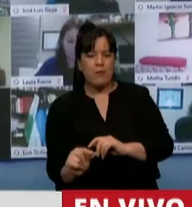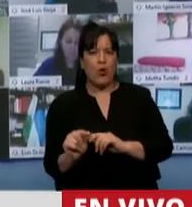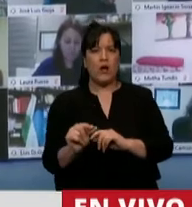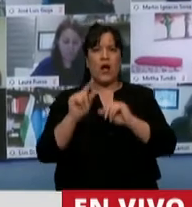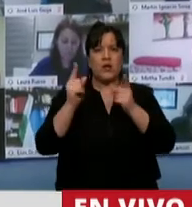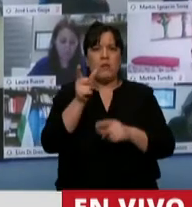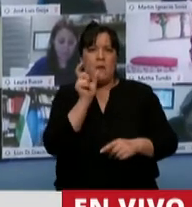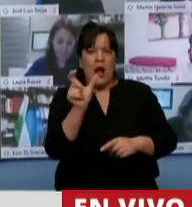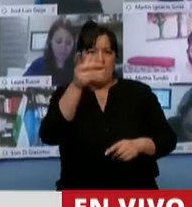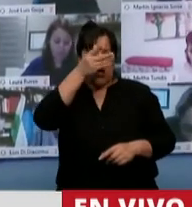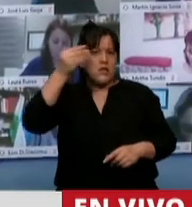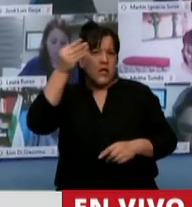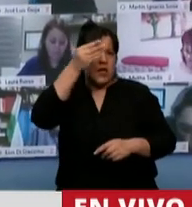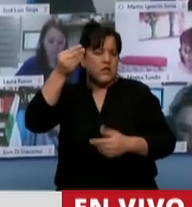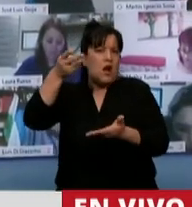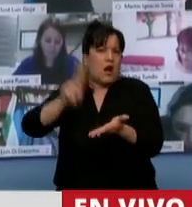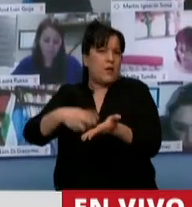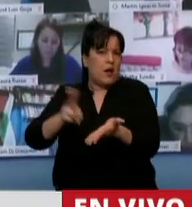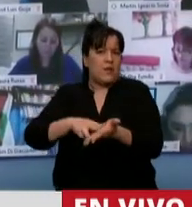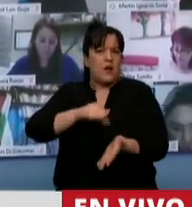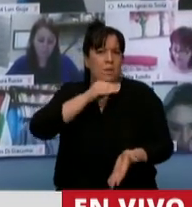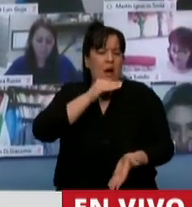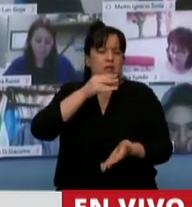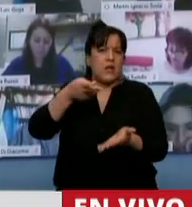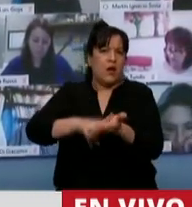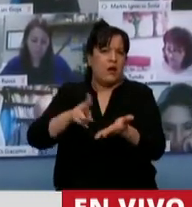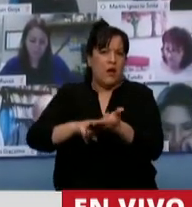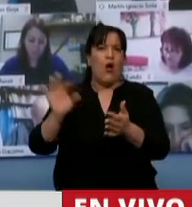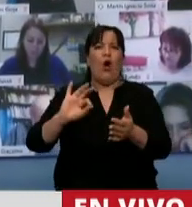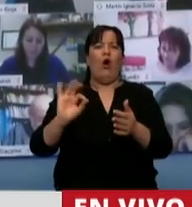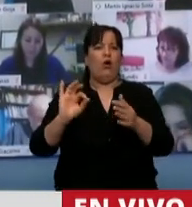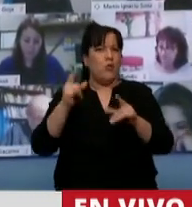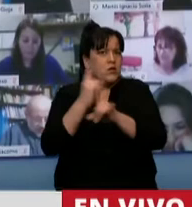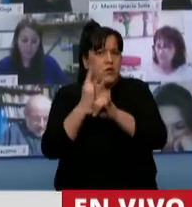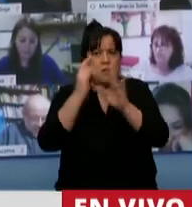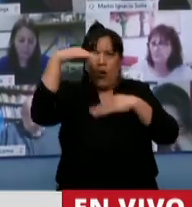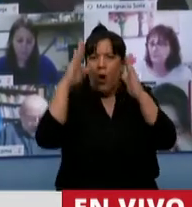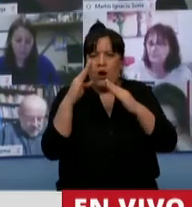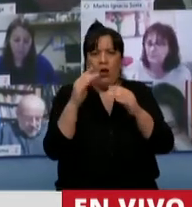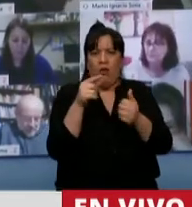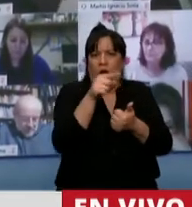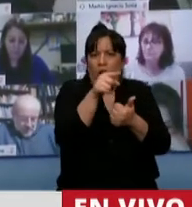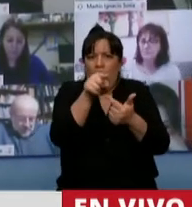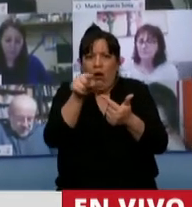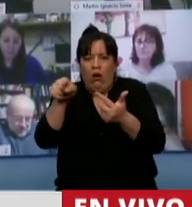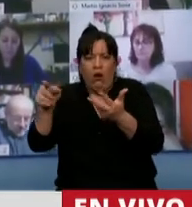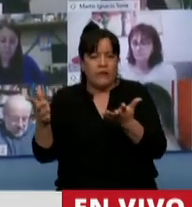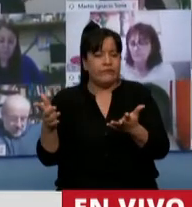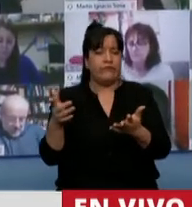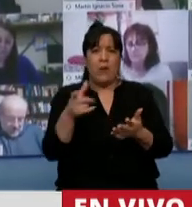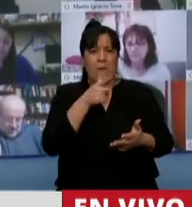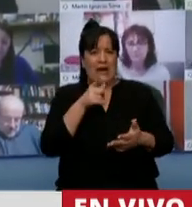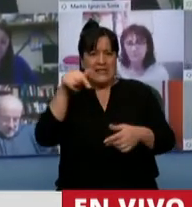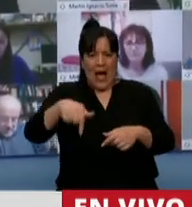cristina y la palabra masa, o presidente del cuerpo. Yo creo que con usted ahora se la están